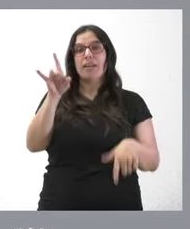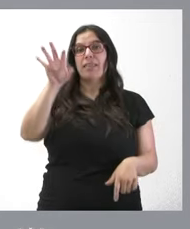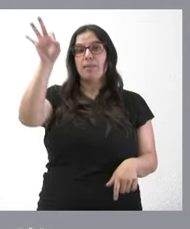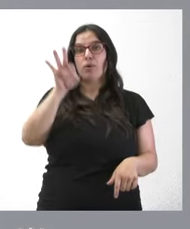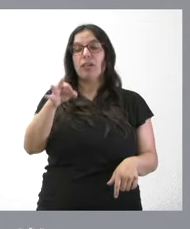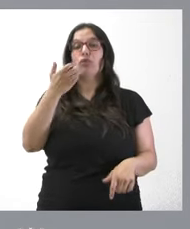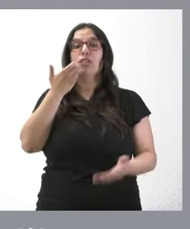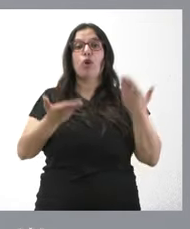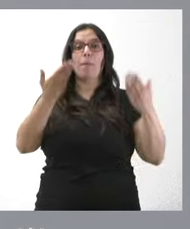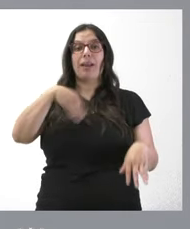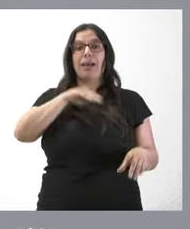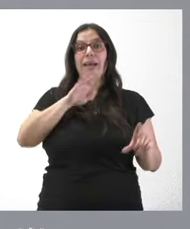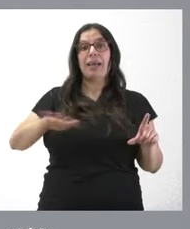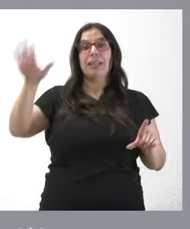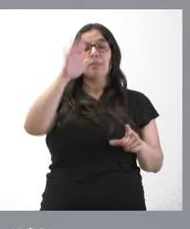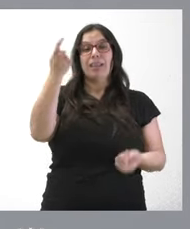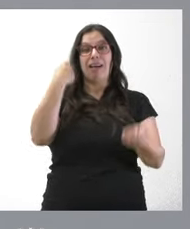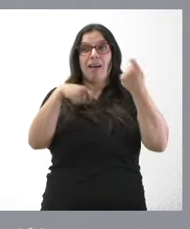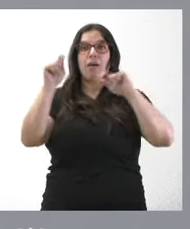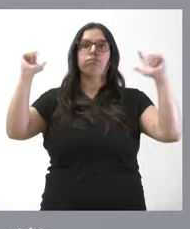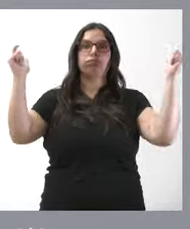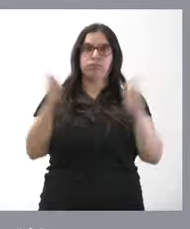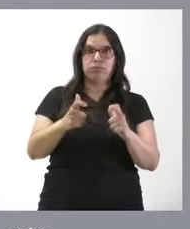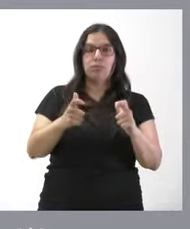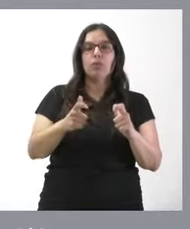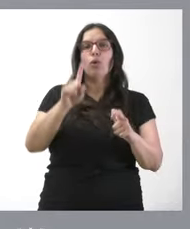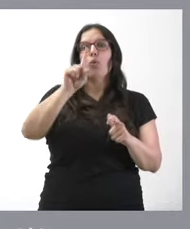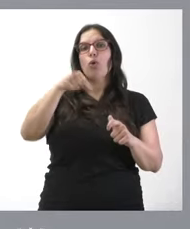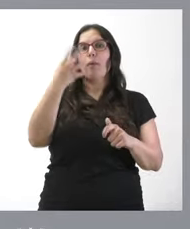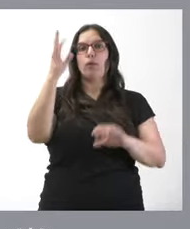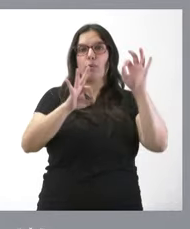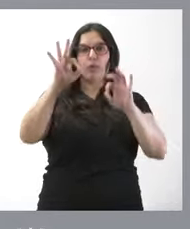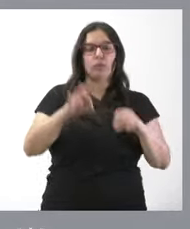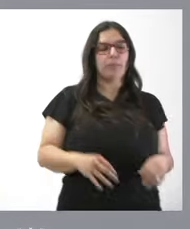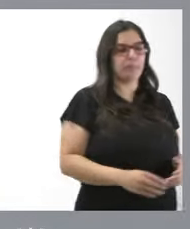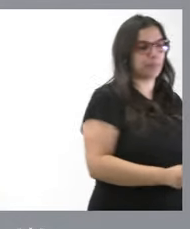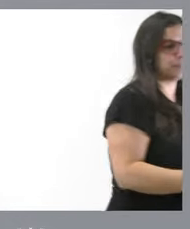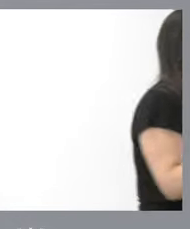en el contexto nacional las exportaciones disminuyeron, en la crecimiento pasado, el 1,4%.